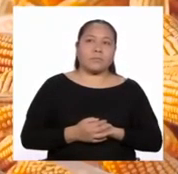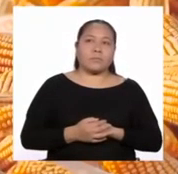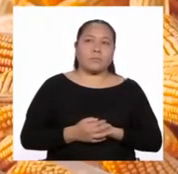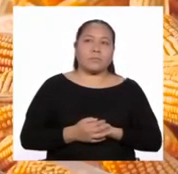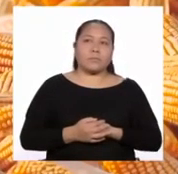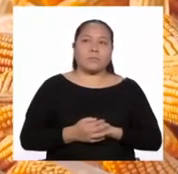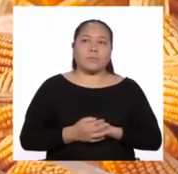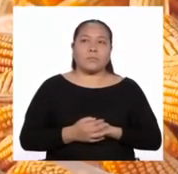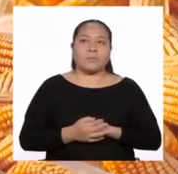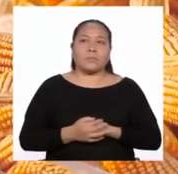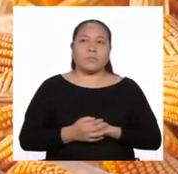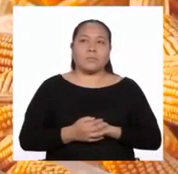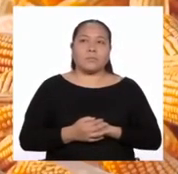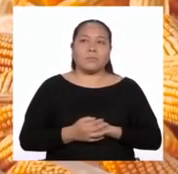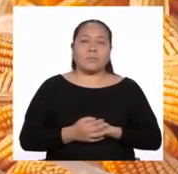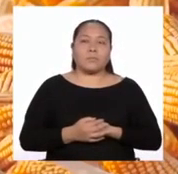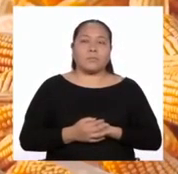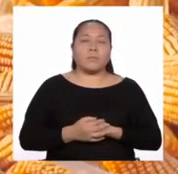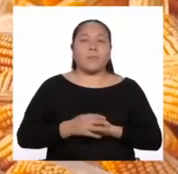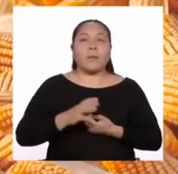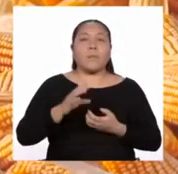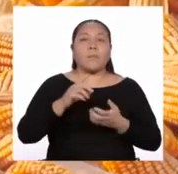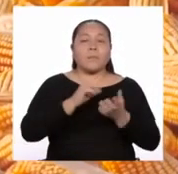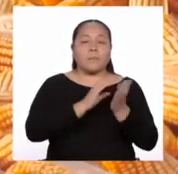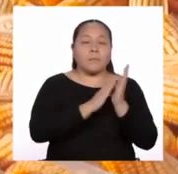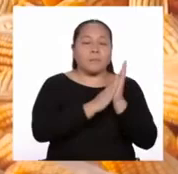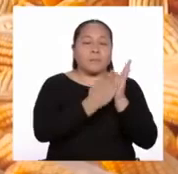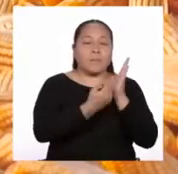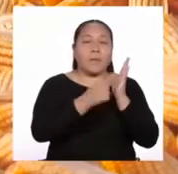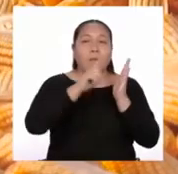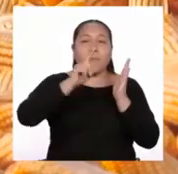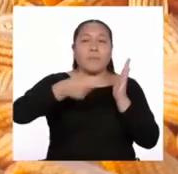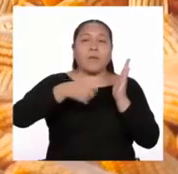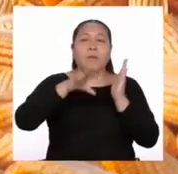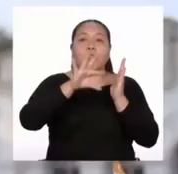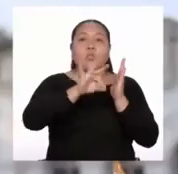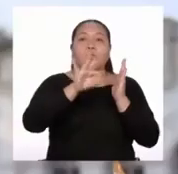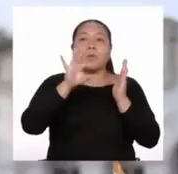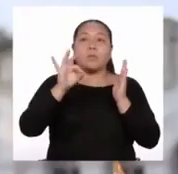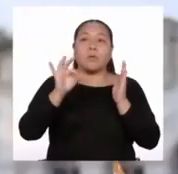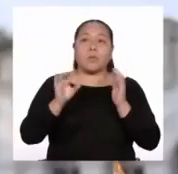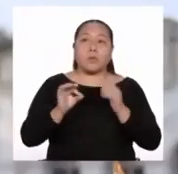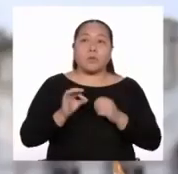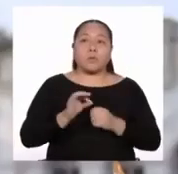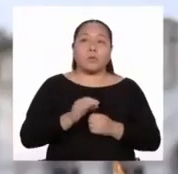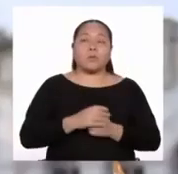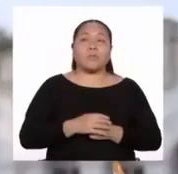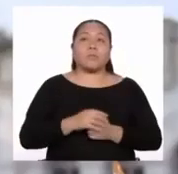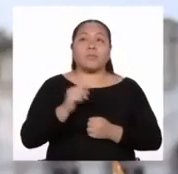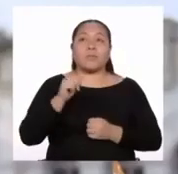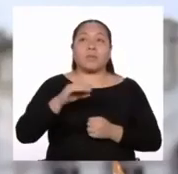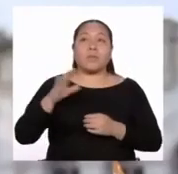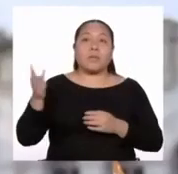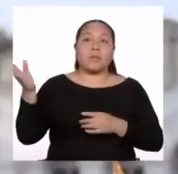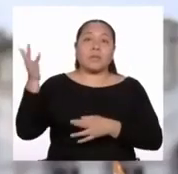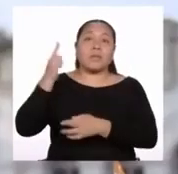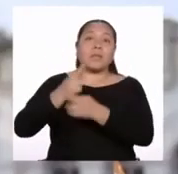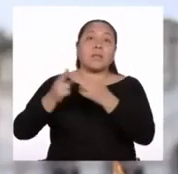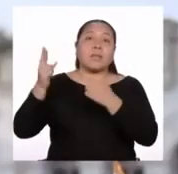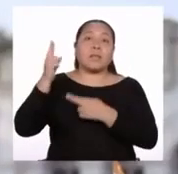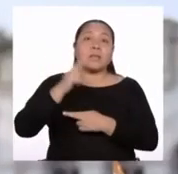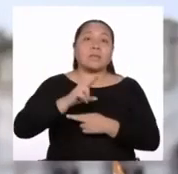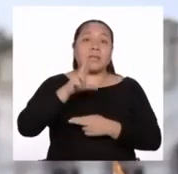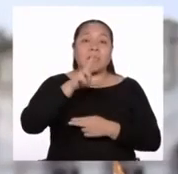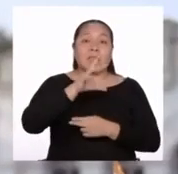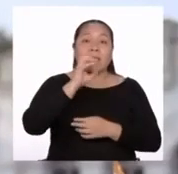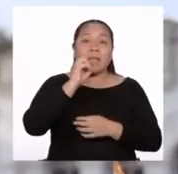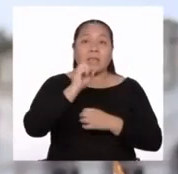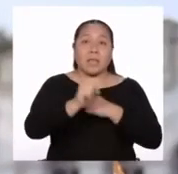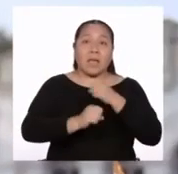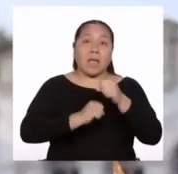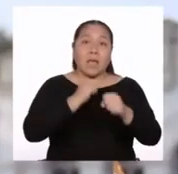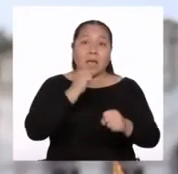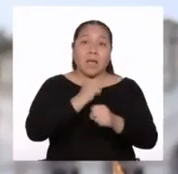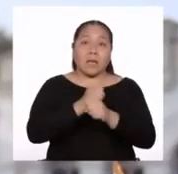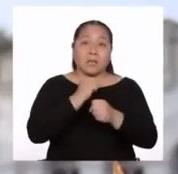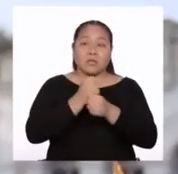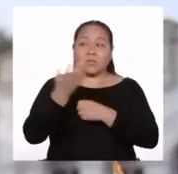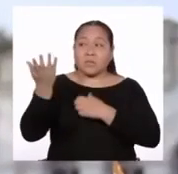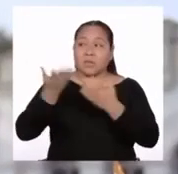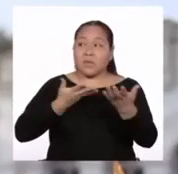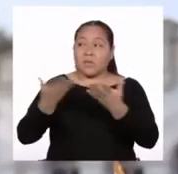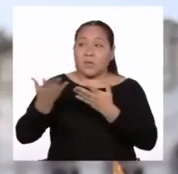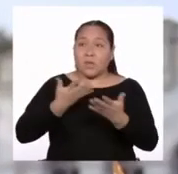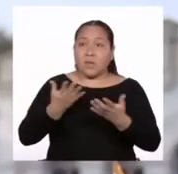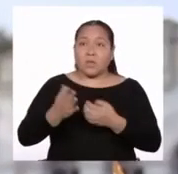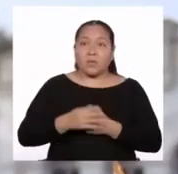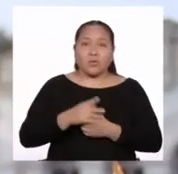Página 1094 Del mundo vuelve el autor a su casa luego de 30 años sirviendo a su majestad sus